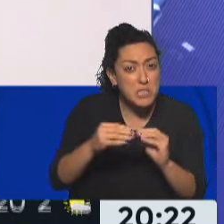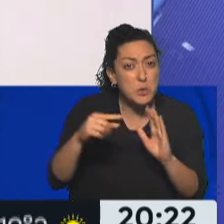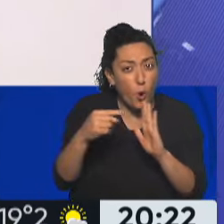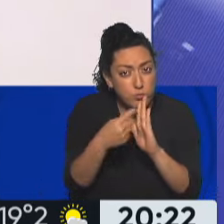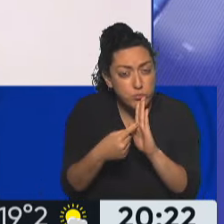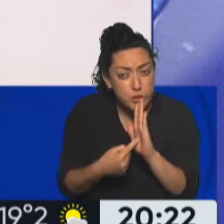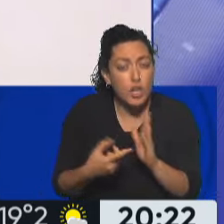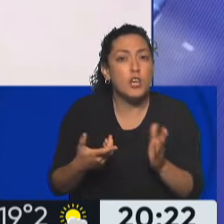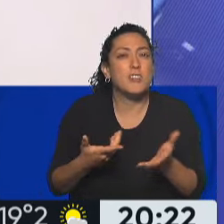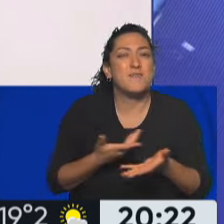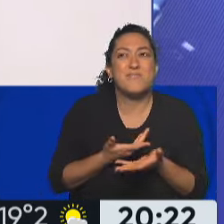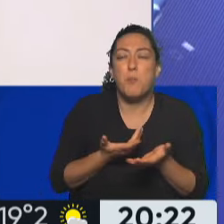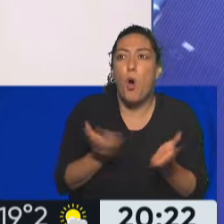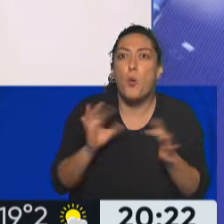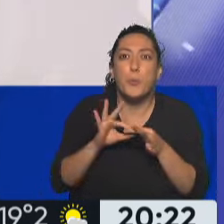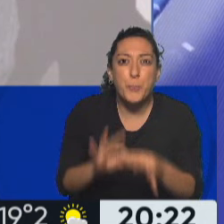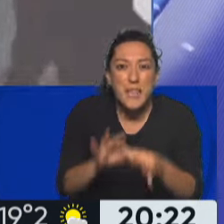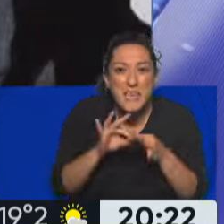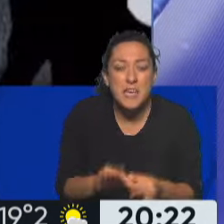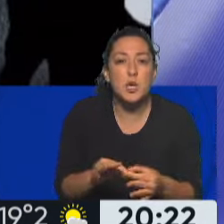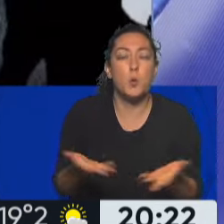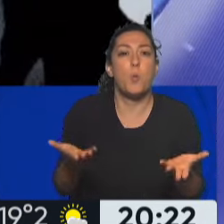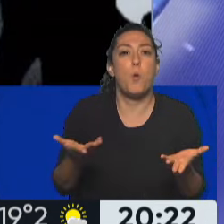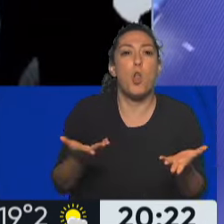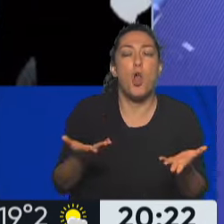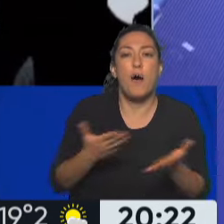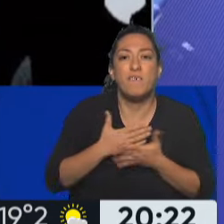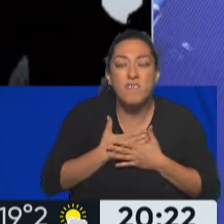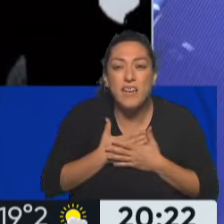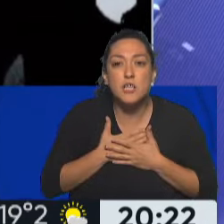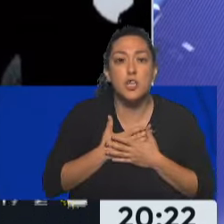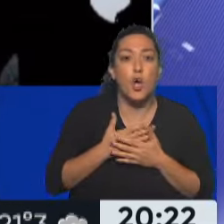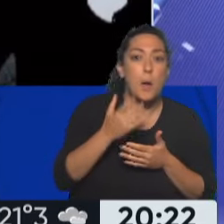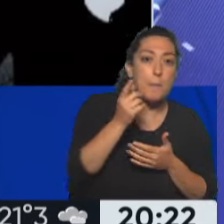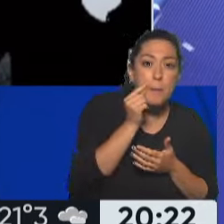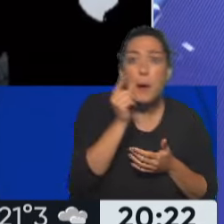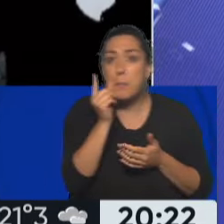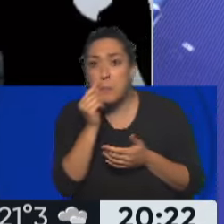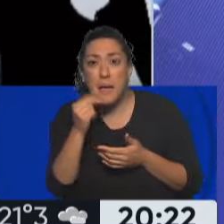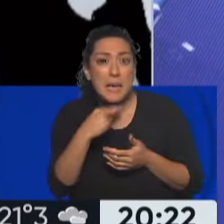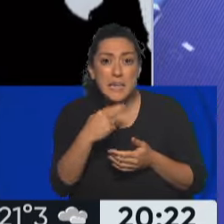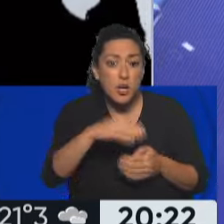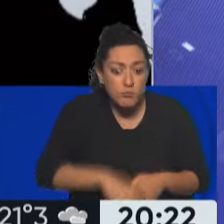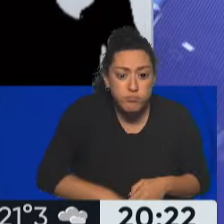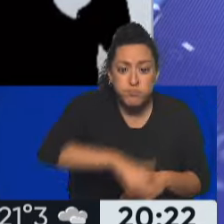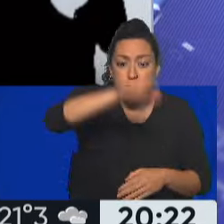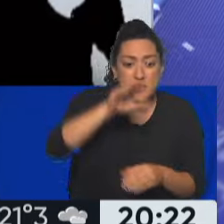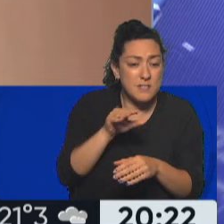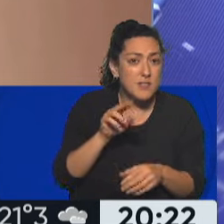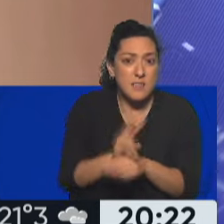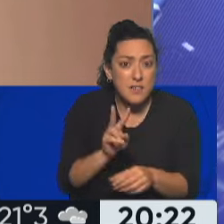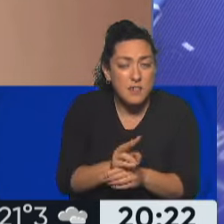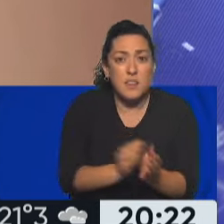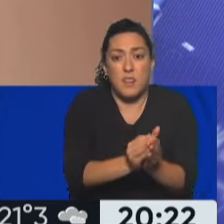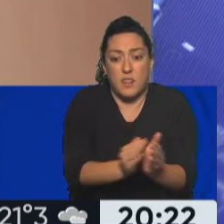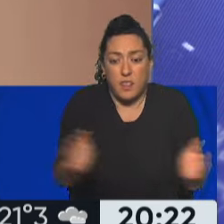socioafectividad. Es cierto, el niño está creciendo con ellos dos. Claro. Son sus padres. Bueno, lógico, porque son sus padres. además que